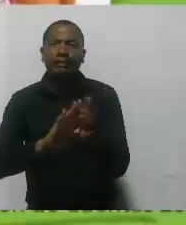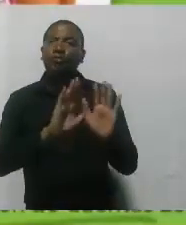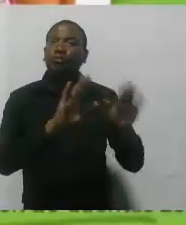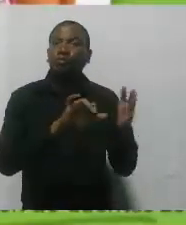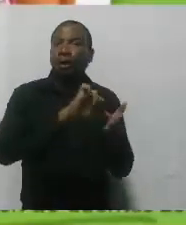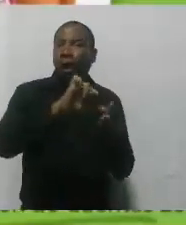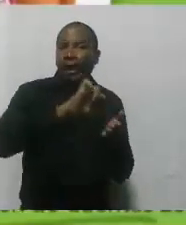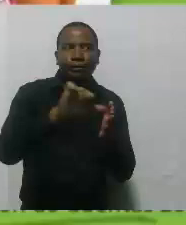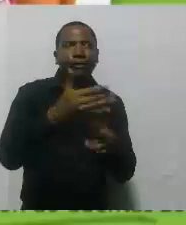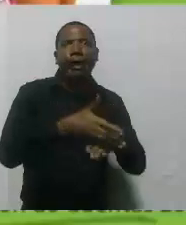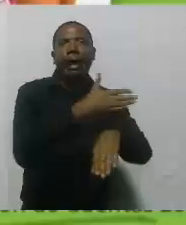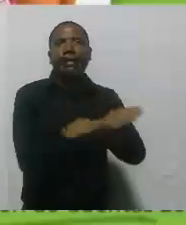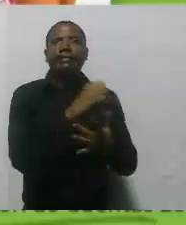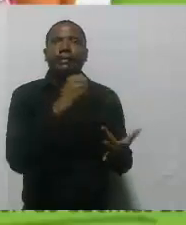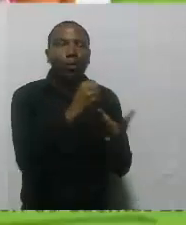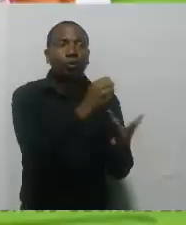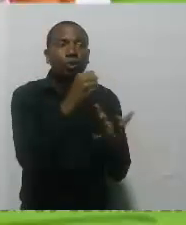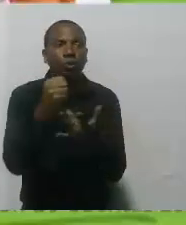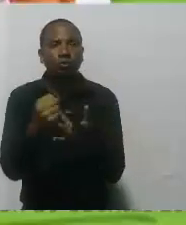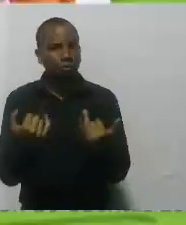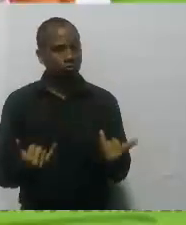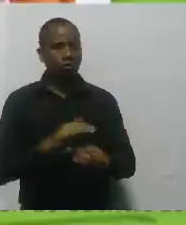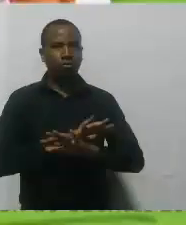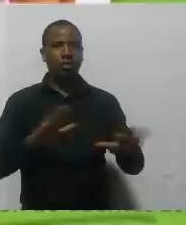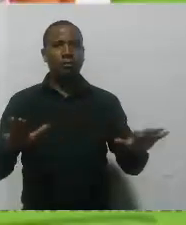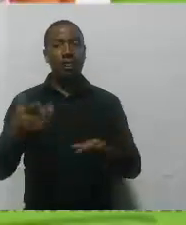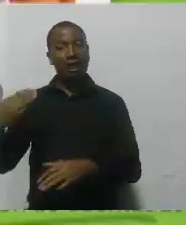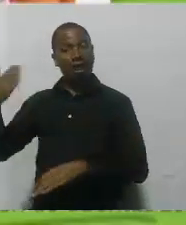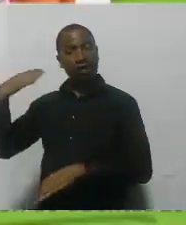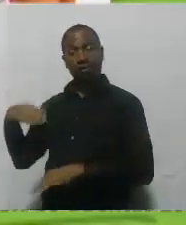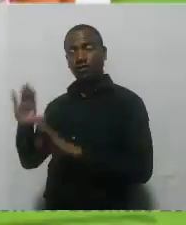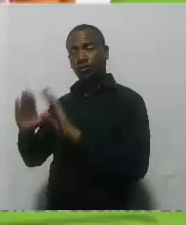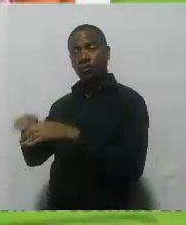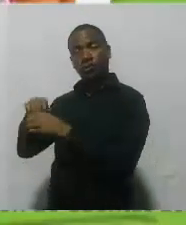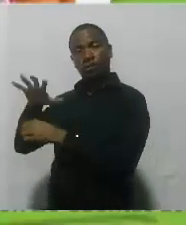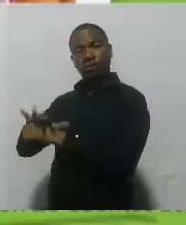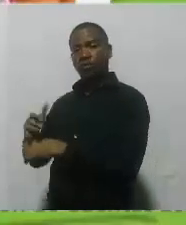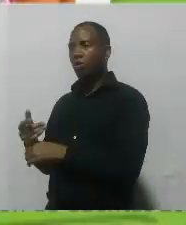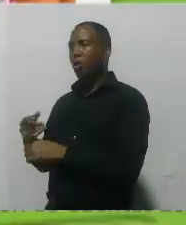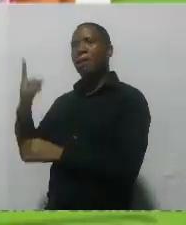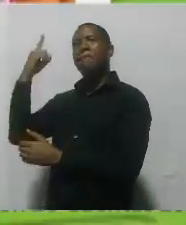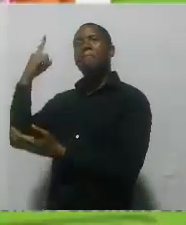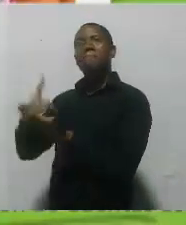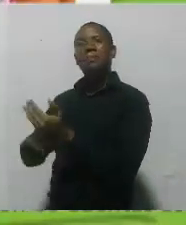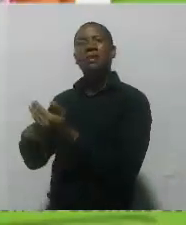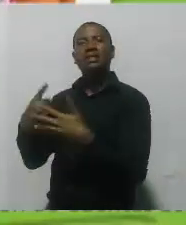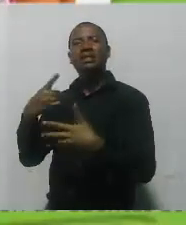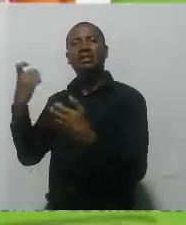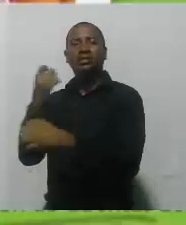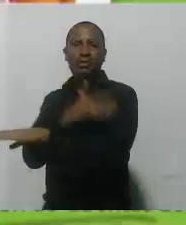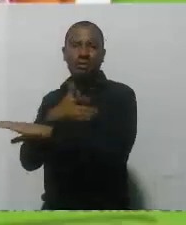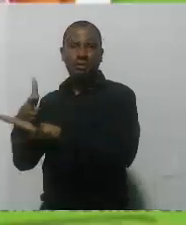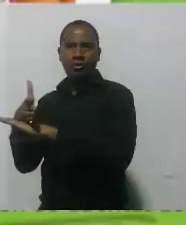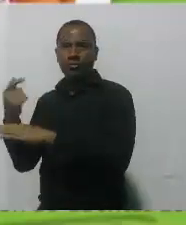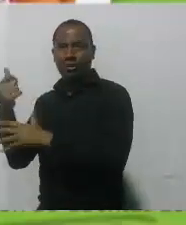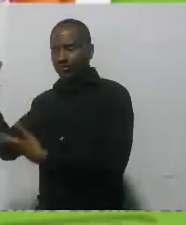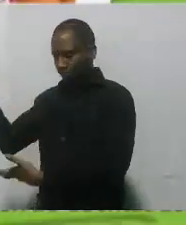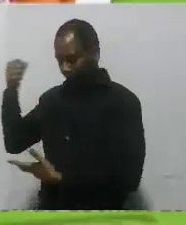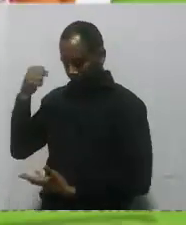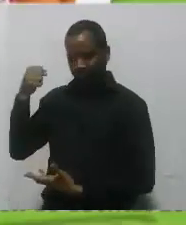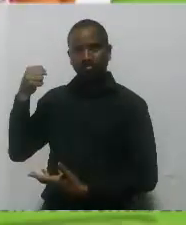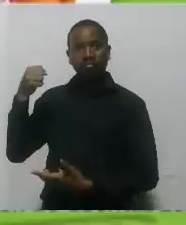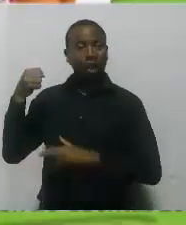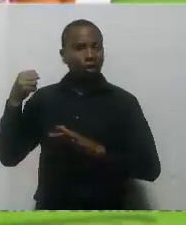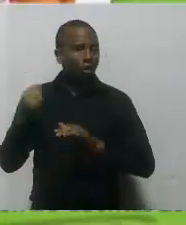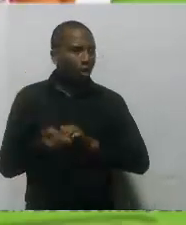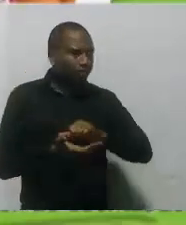Distrital aprobó recursos de alrededor de mil seiscientos millones de pesos por lo cual estaríamos cerrando este gobierno